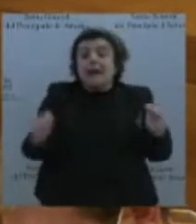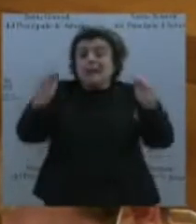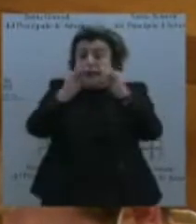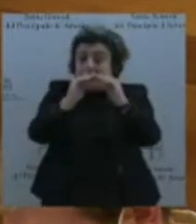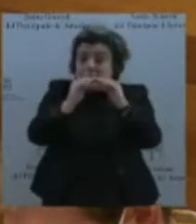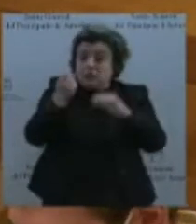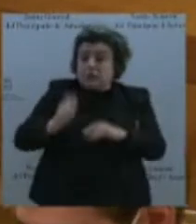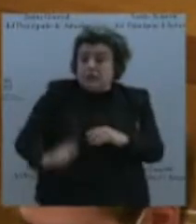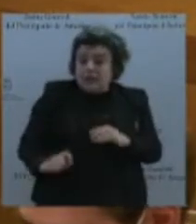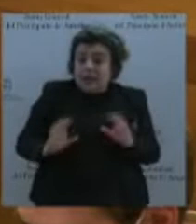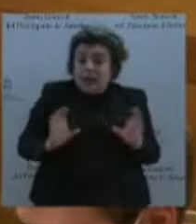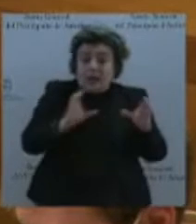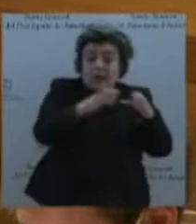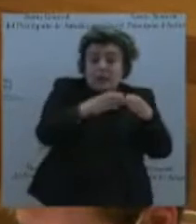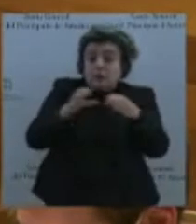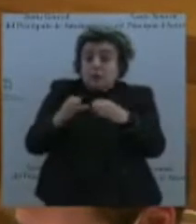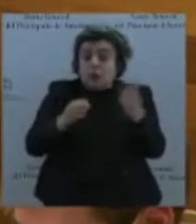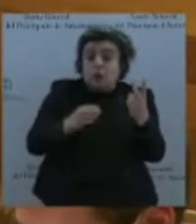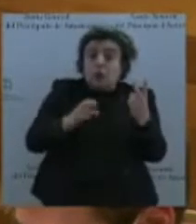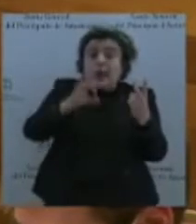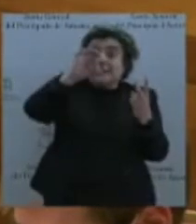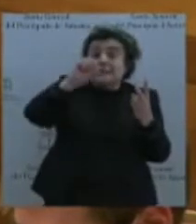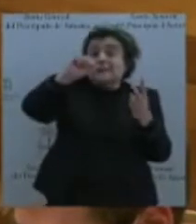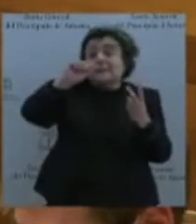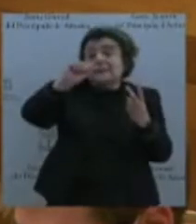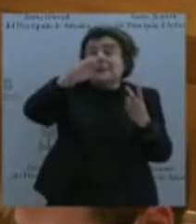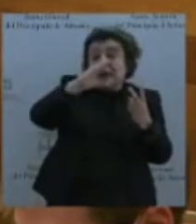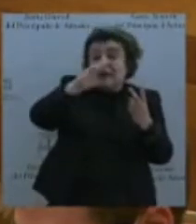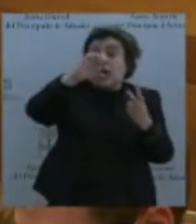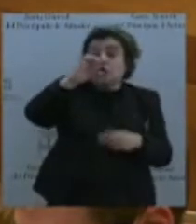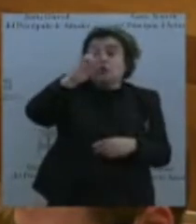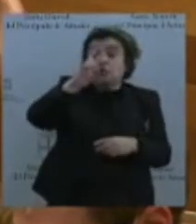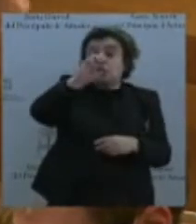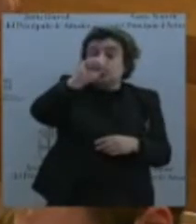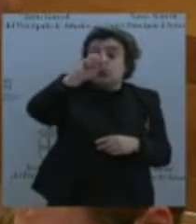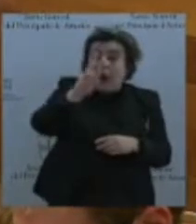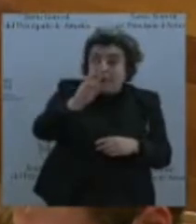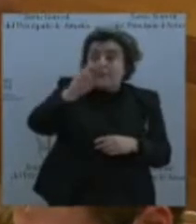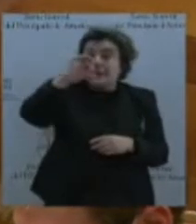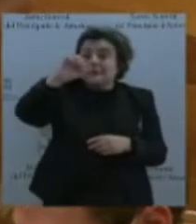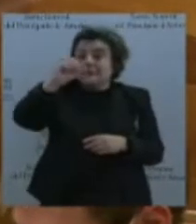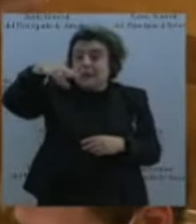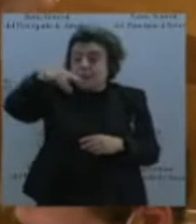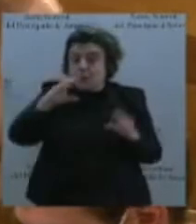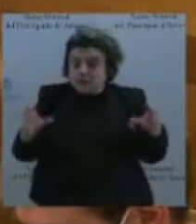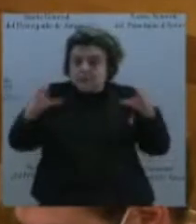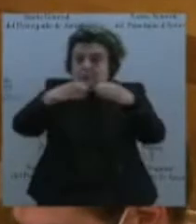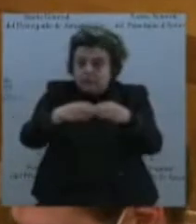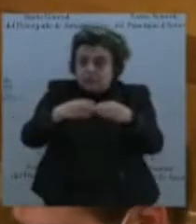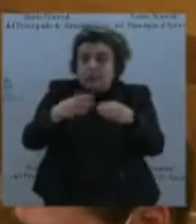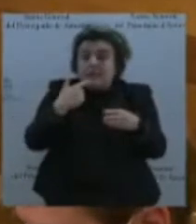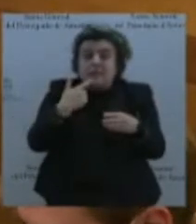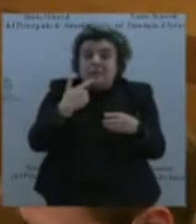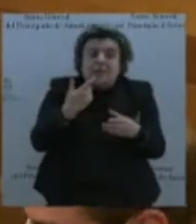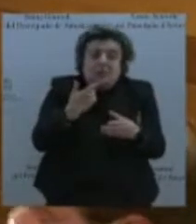y SAMU. Para justificar al inmovilismo, se escudaba en la creación de grupos de trabajo y en la complejidad de la negociación